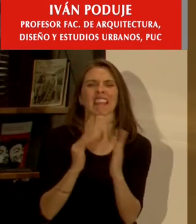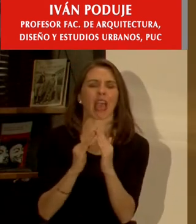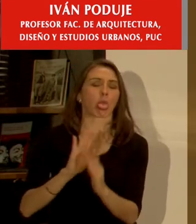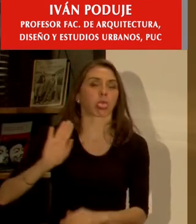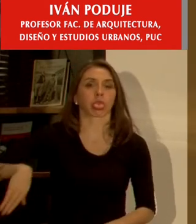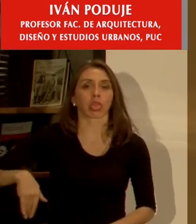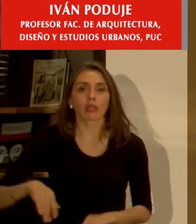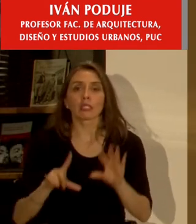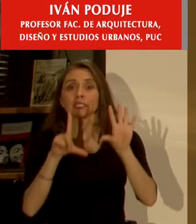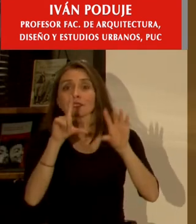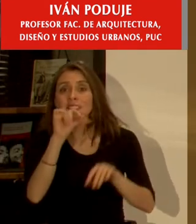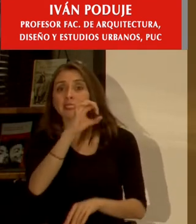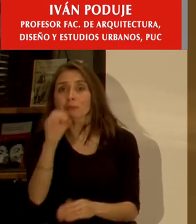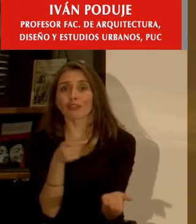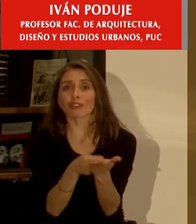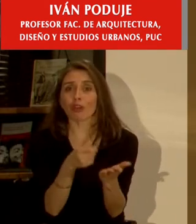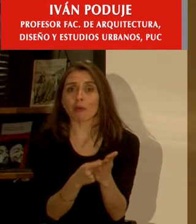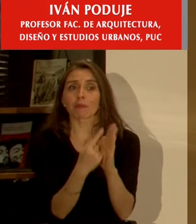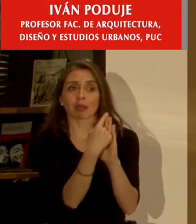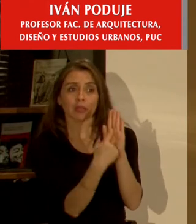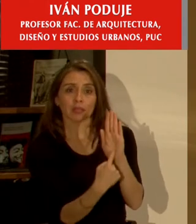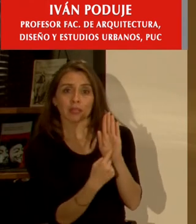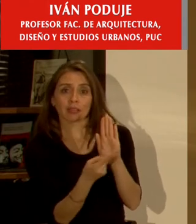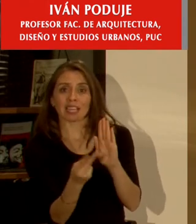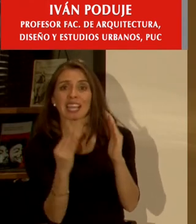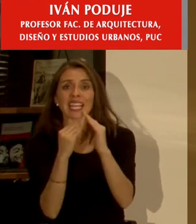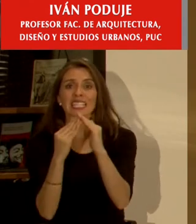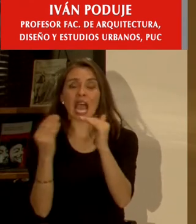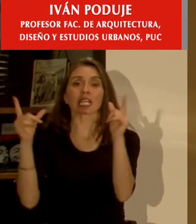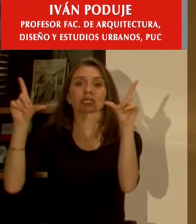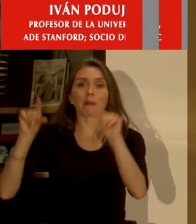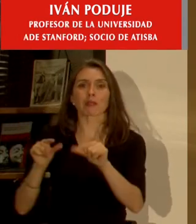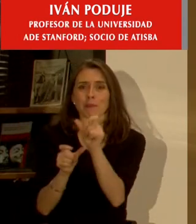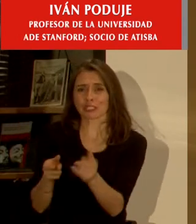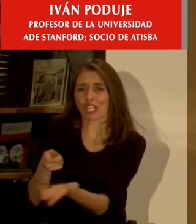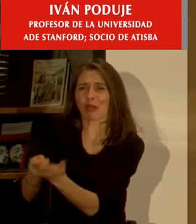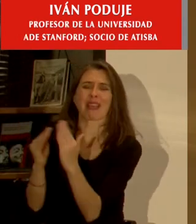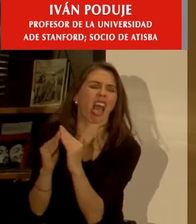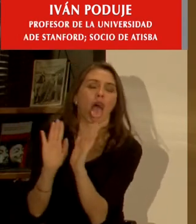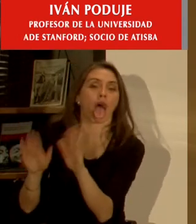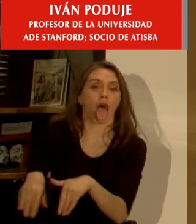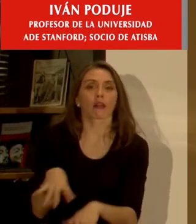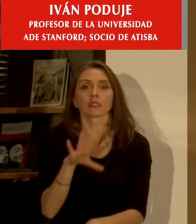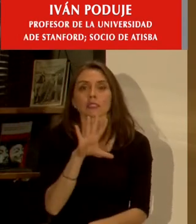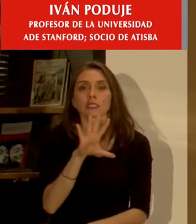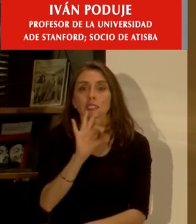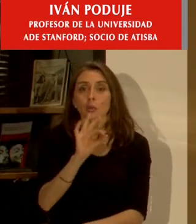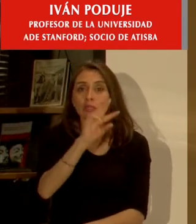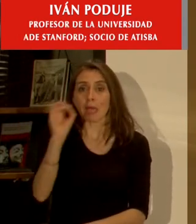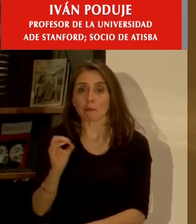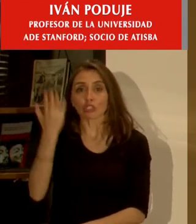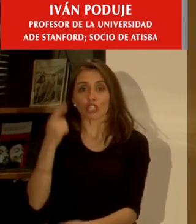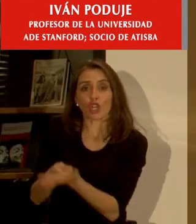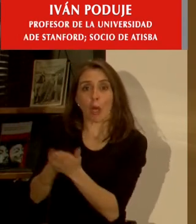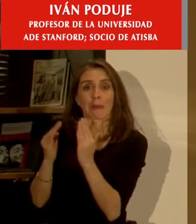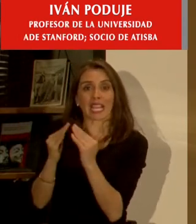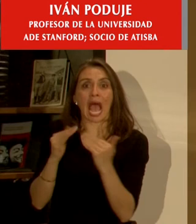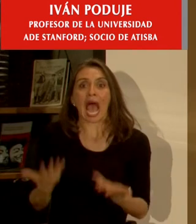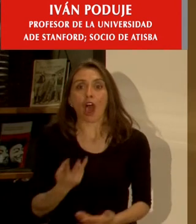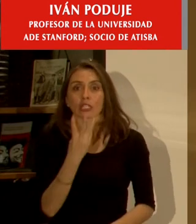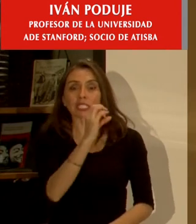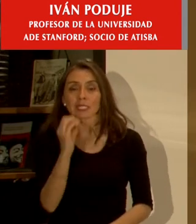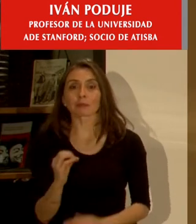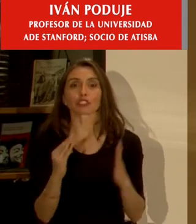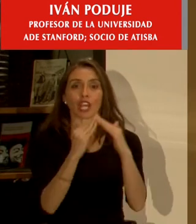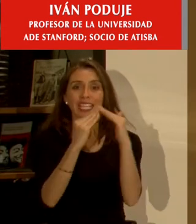el 70% la curva roja muestra cómo han caído las casas en las preferencias de las personas de un 55% un 30% o sea las casas que